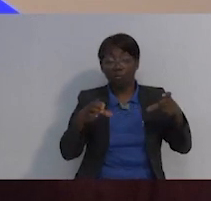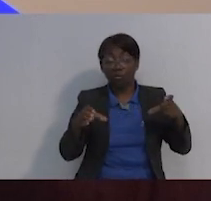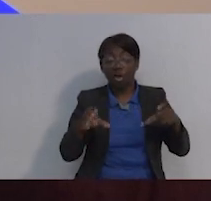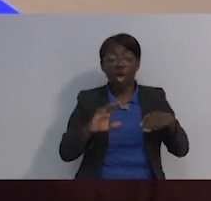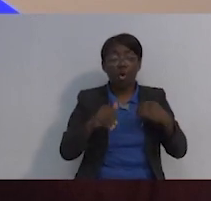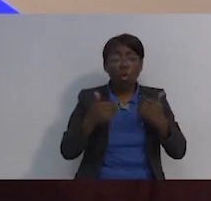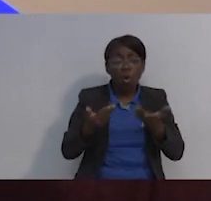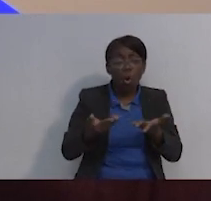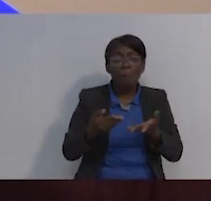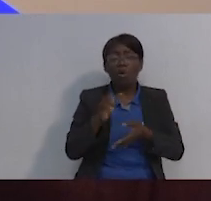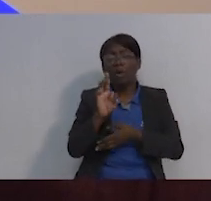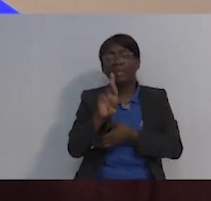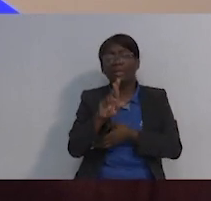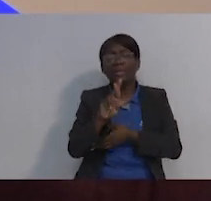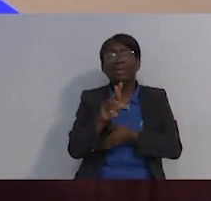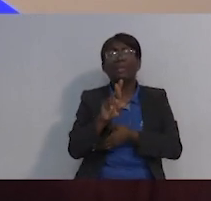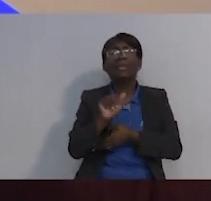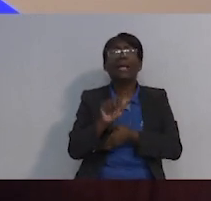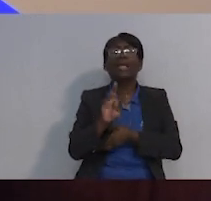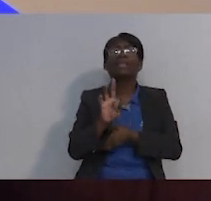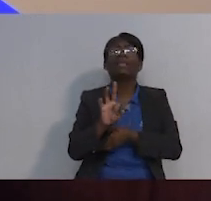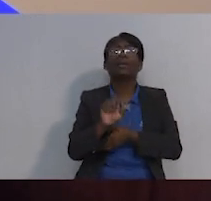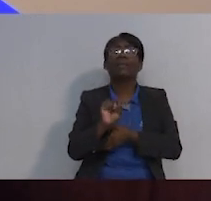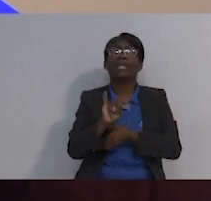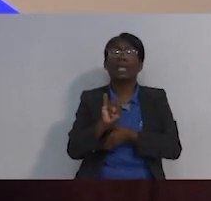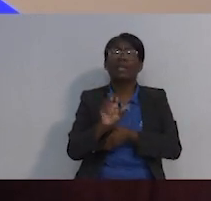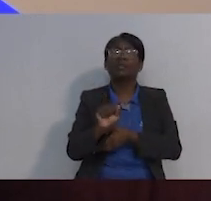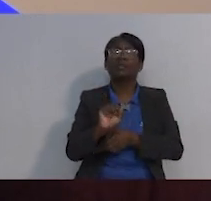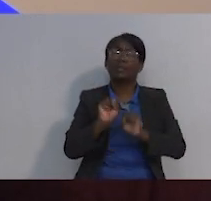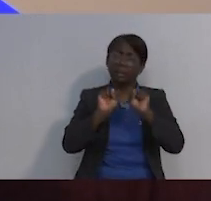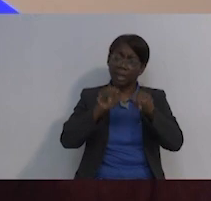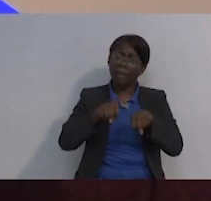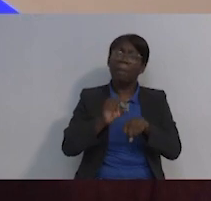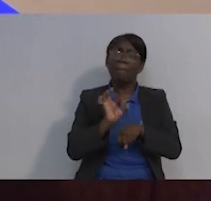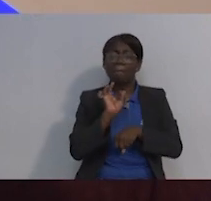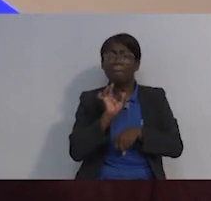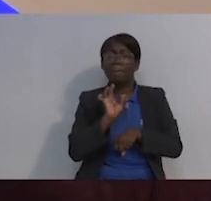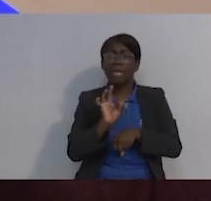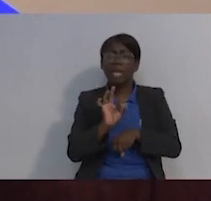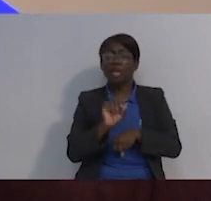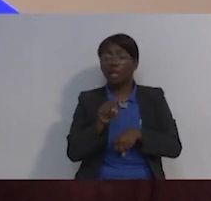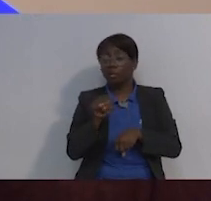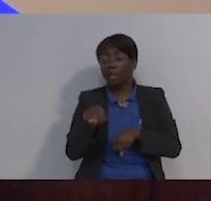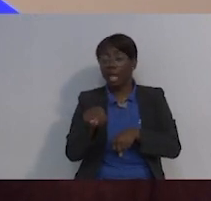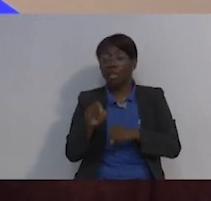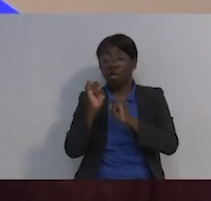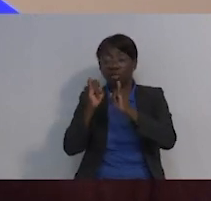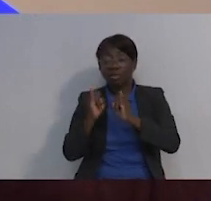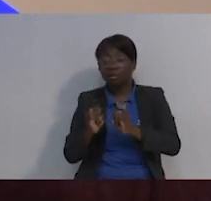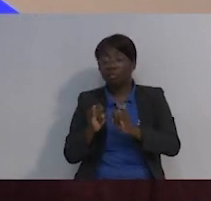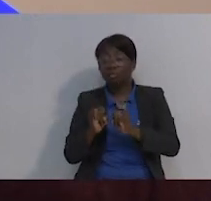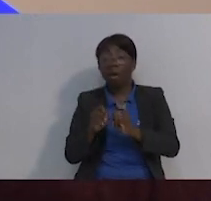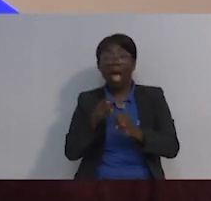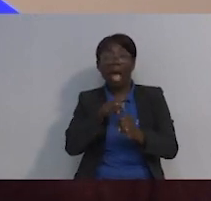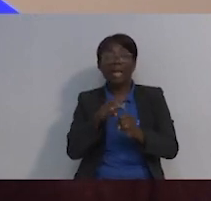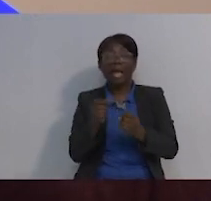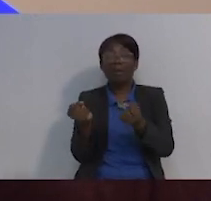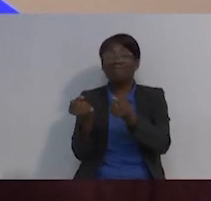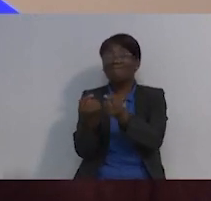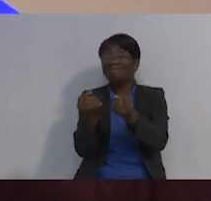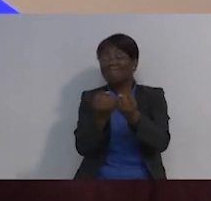o cómo está respondiendo al tratamiento sin necesidad de tener necesariamente que saturar el edificio